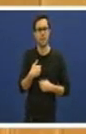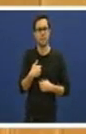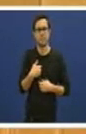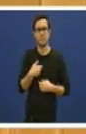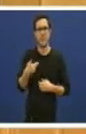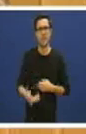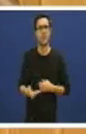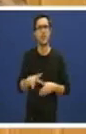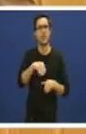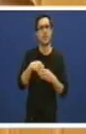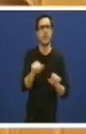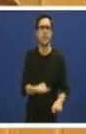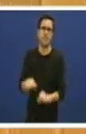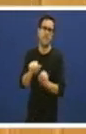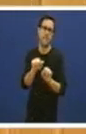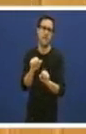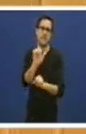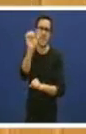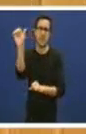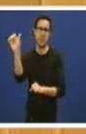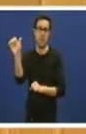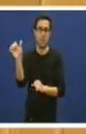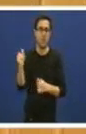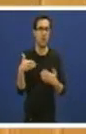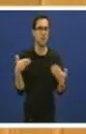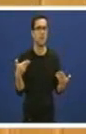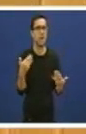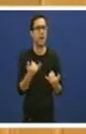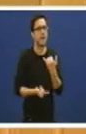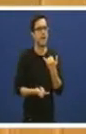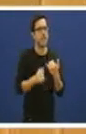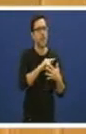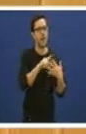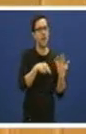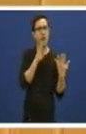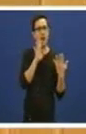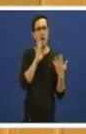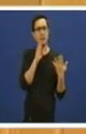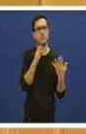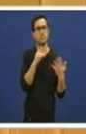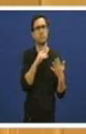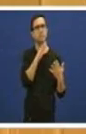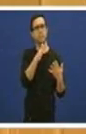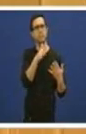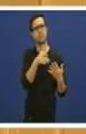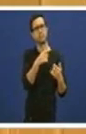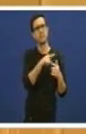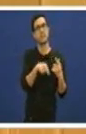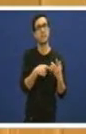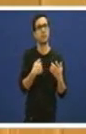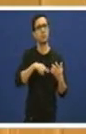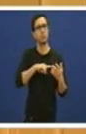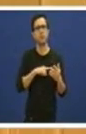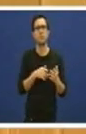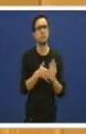Polo tanto, estes argumentos son moi coincidentes co que ven desenvolvendo, insistimos, este grupo parlamentar